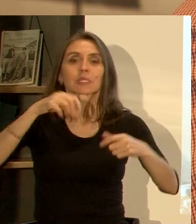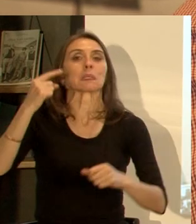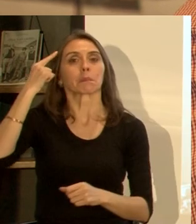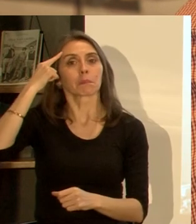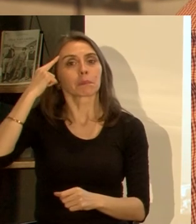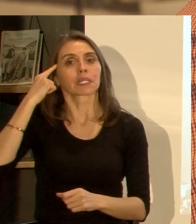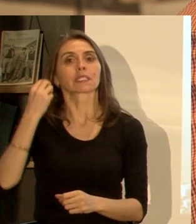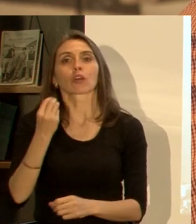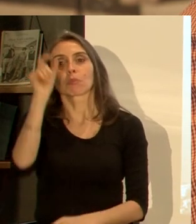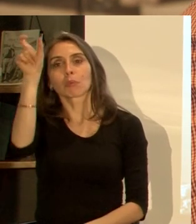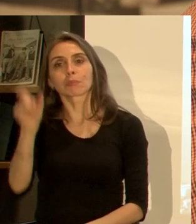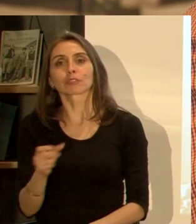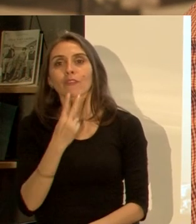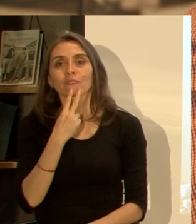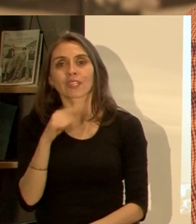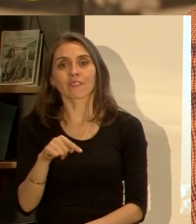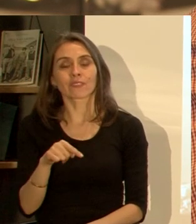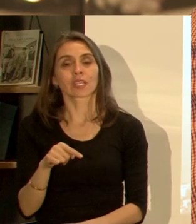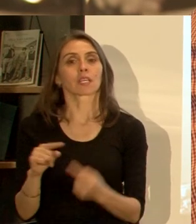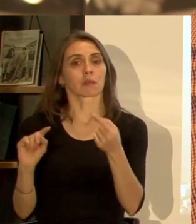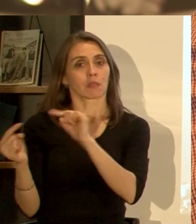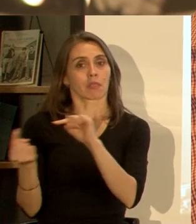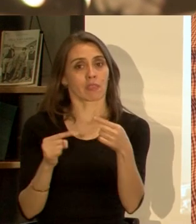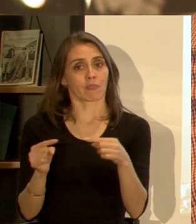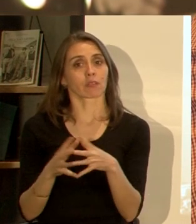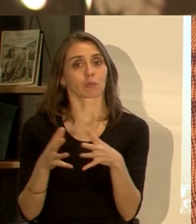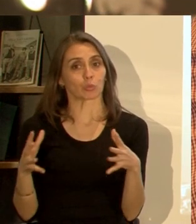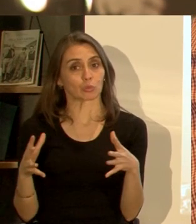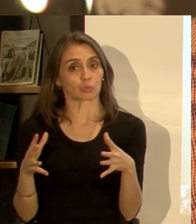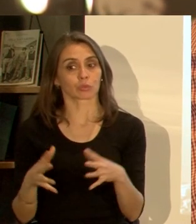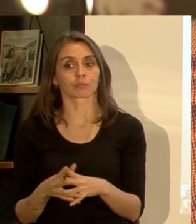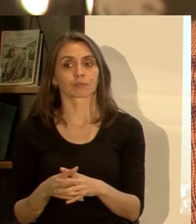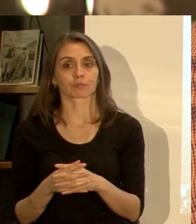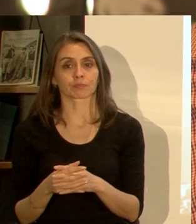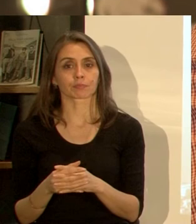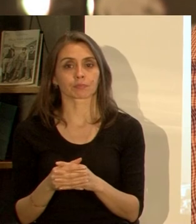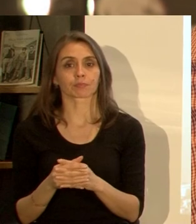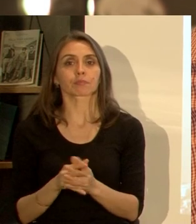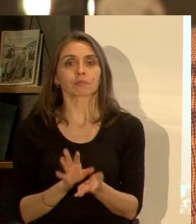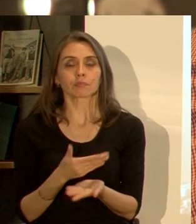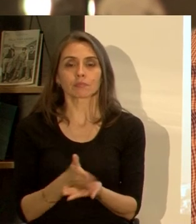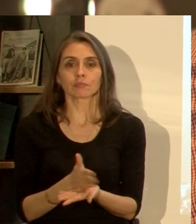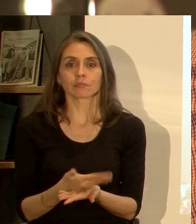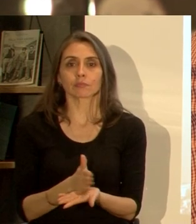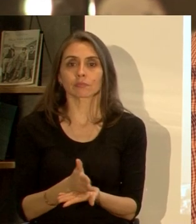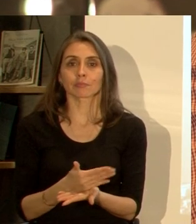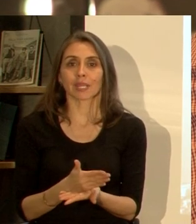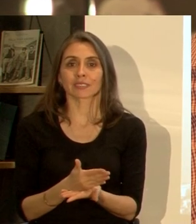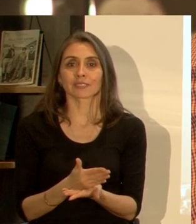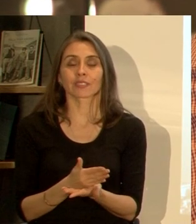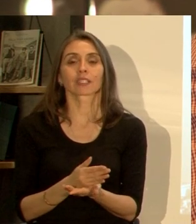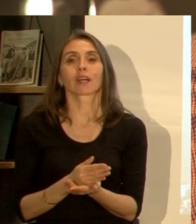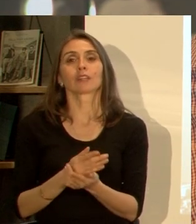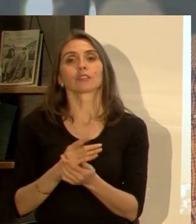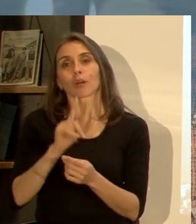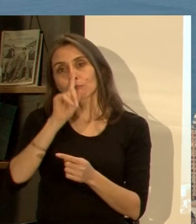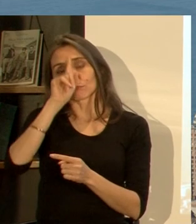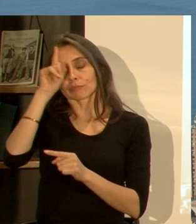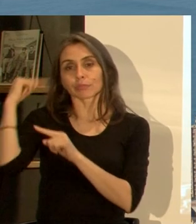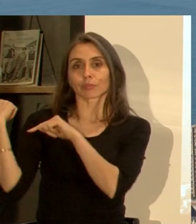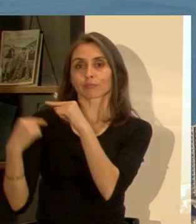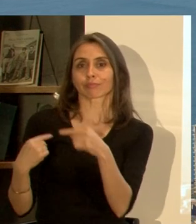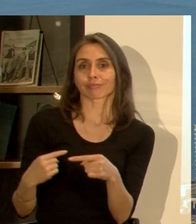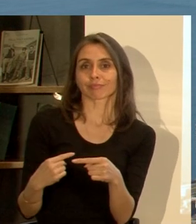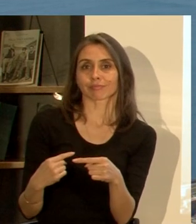lógica del habitante ha habido mucho debate al respecto pero en términos de planificación tradicional dura como se conoce